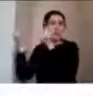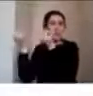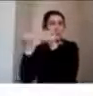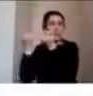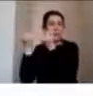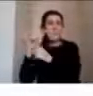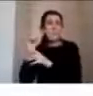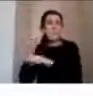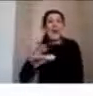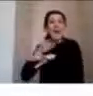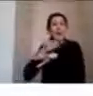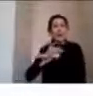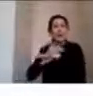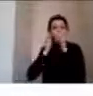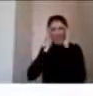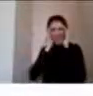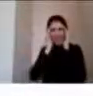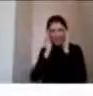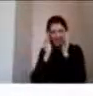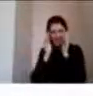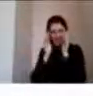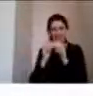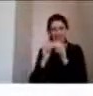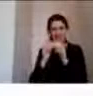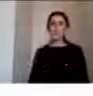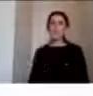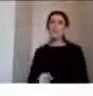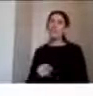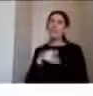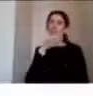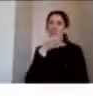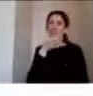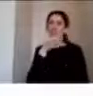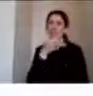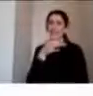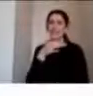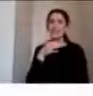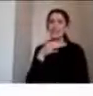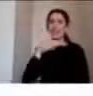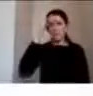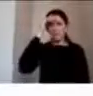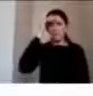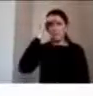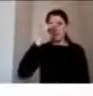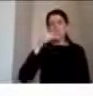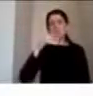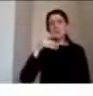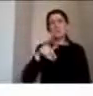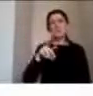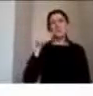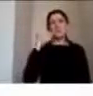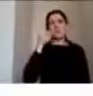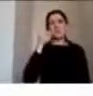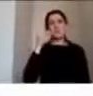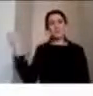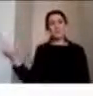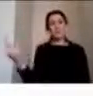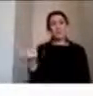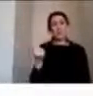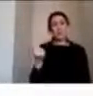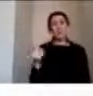les quería comentar de un caso que recuerdo un paciente que llegó a mi consulta cuando tenía 10 años más o menos